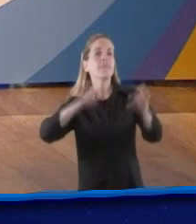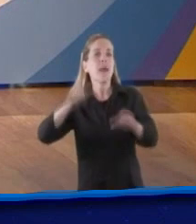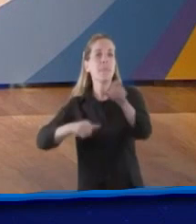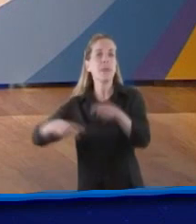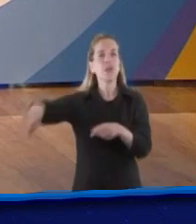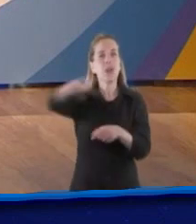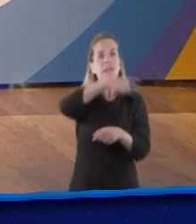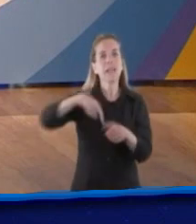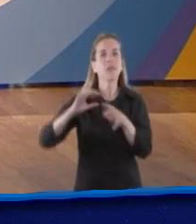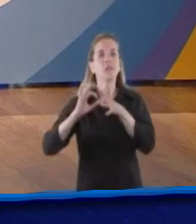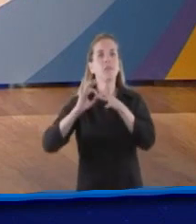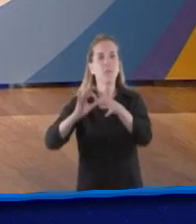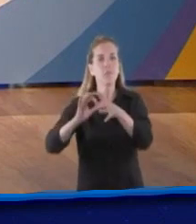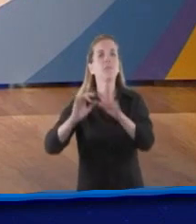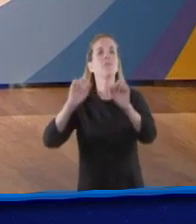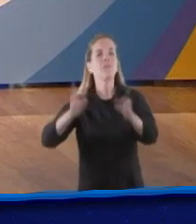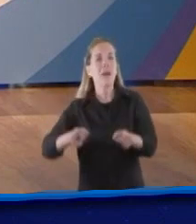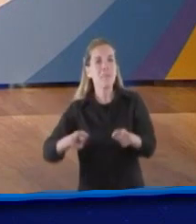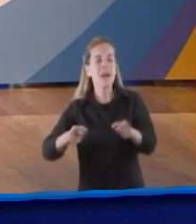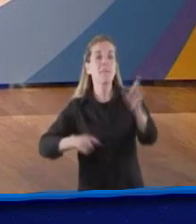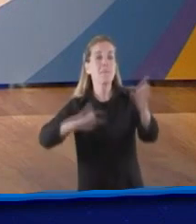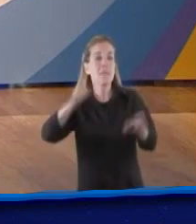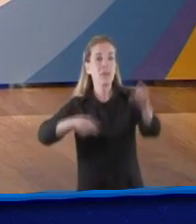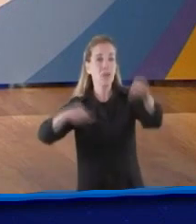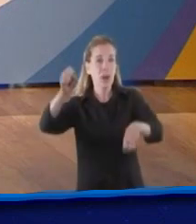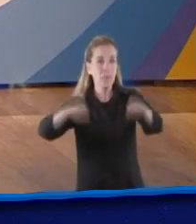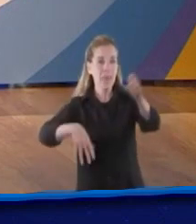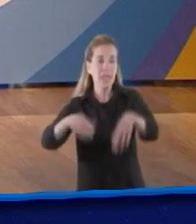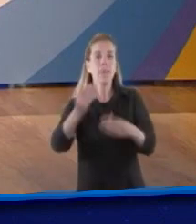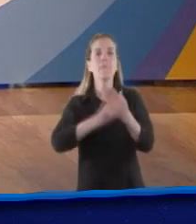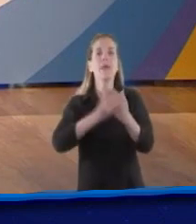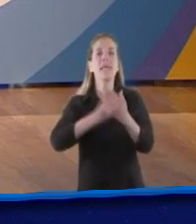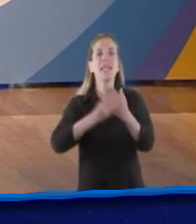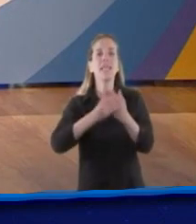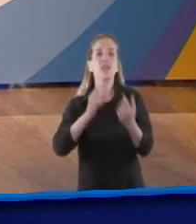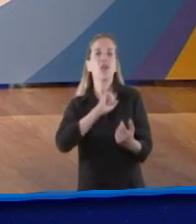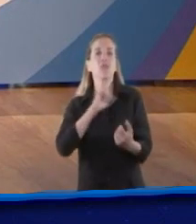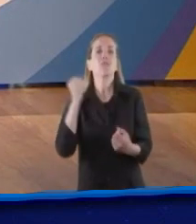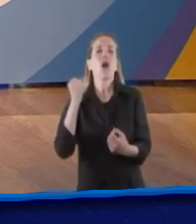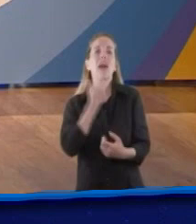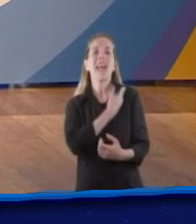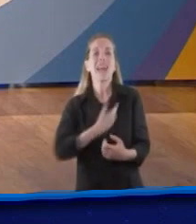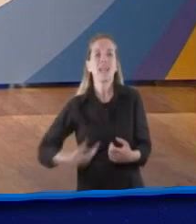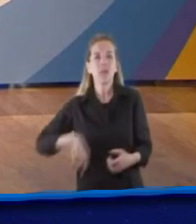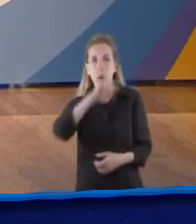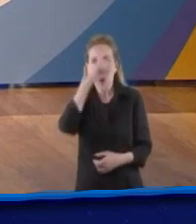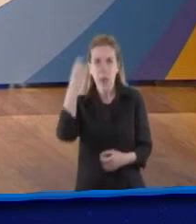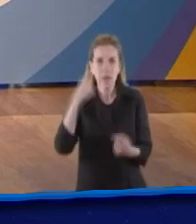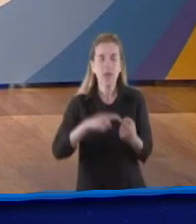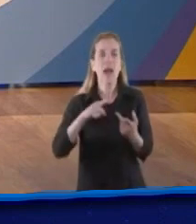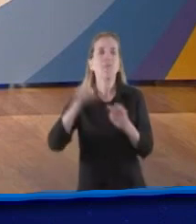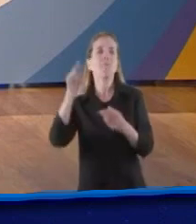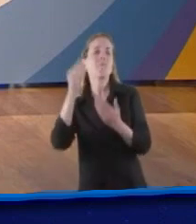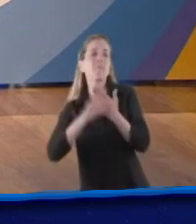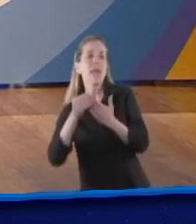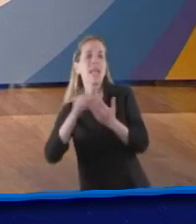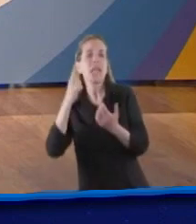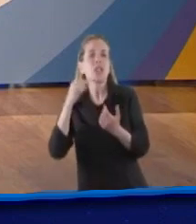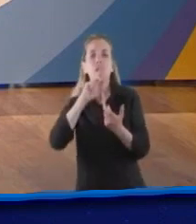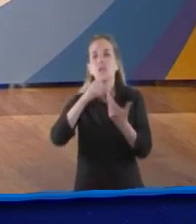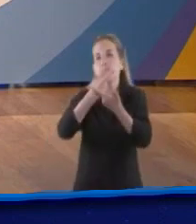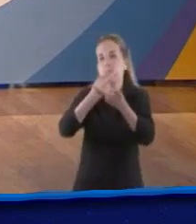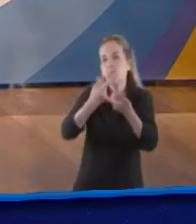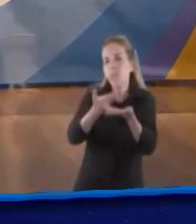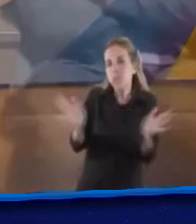pueda desarrollarse estructuralmente y pueda agregar a esa cadena de valor global, digamos, mucho más